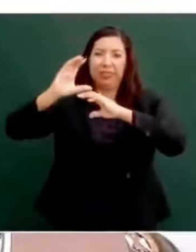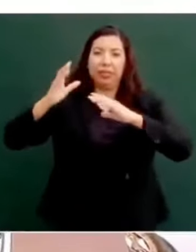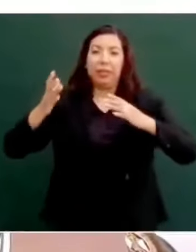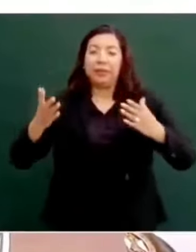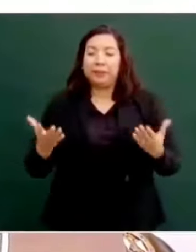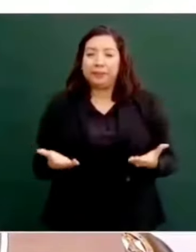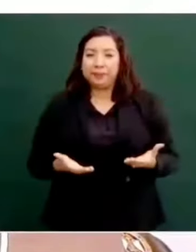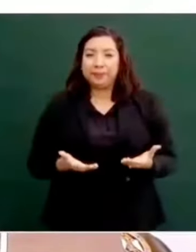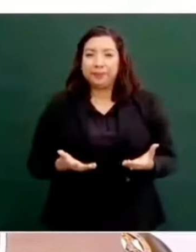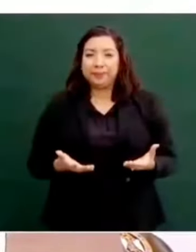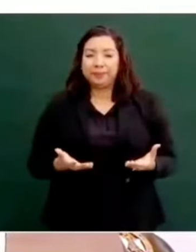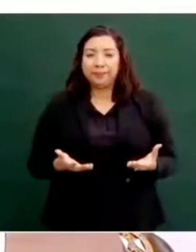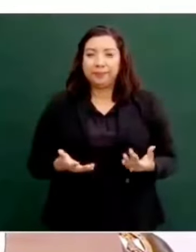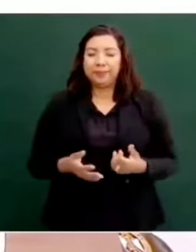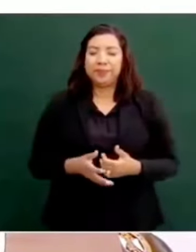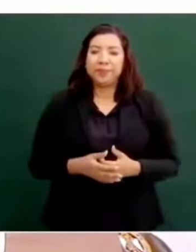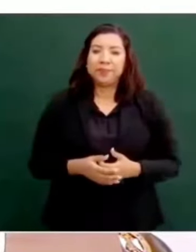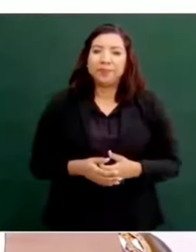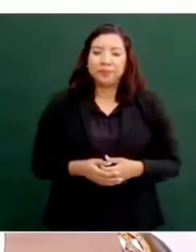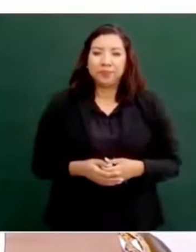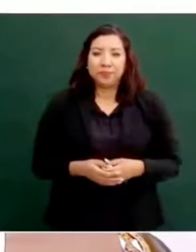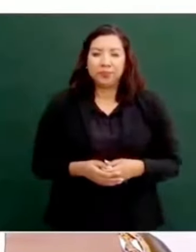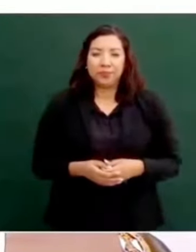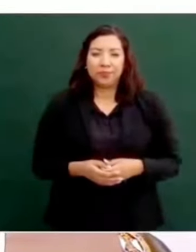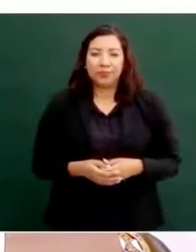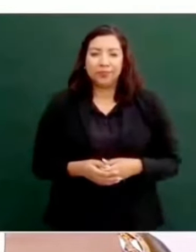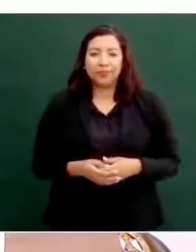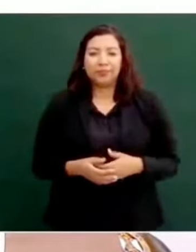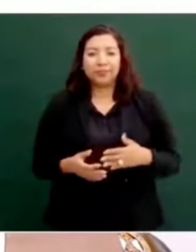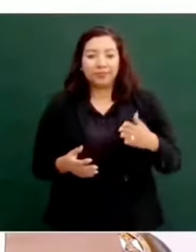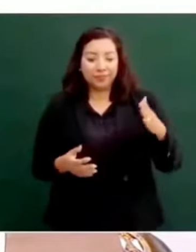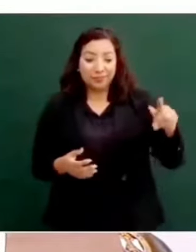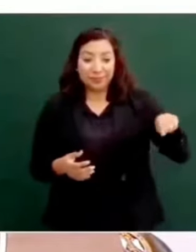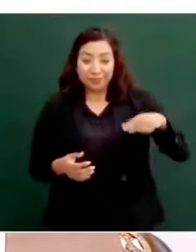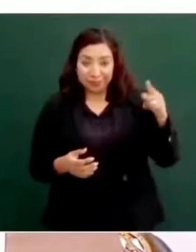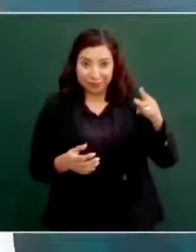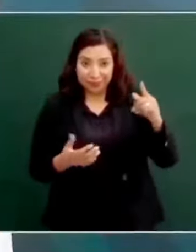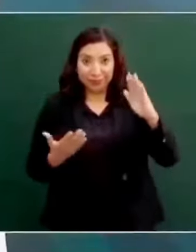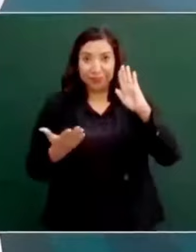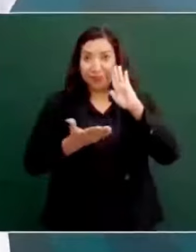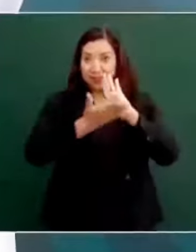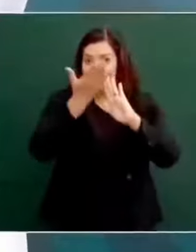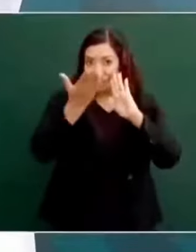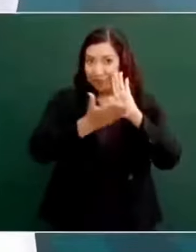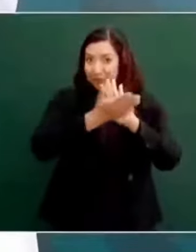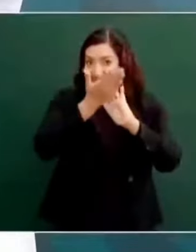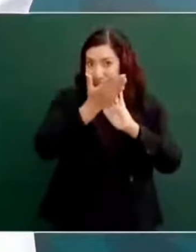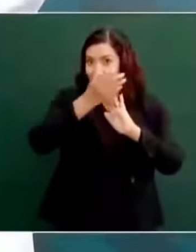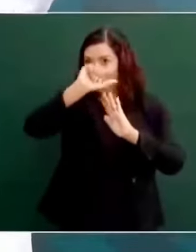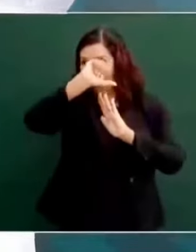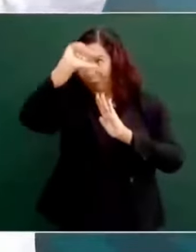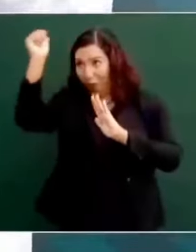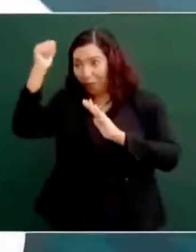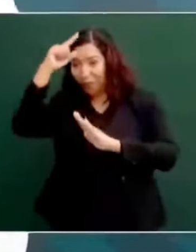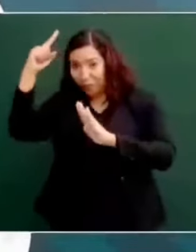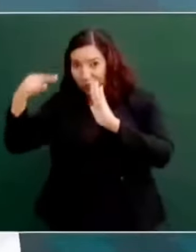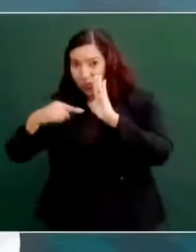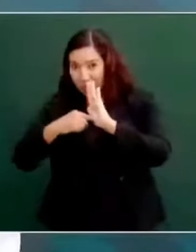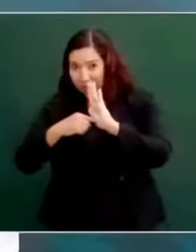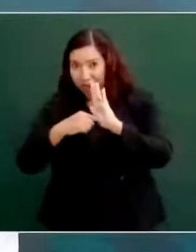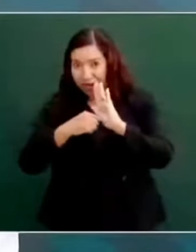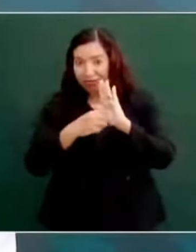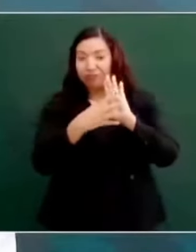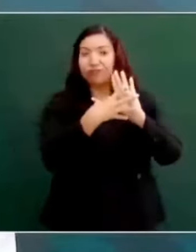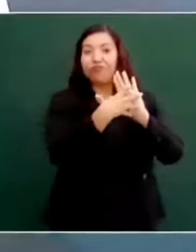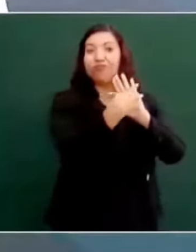Nada más que construyeron los segundos pisos en todos lados, de paga. Ahora,